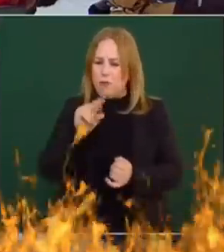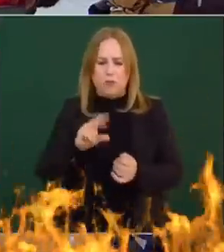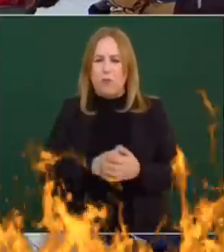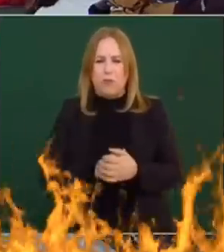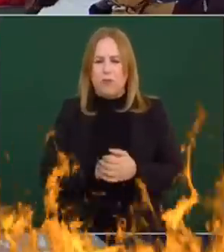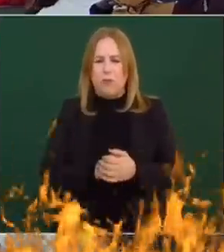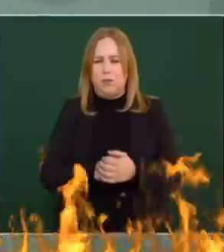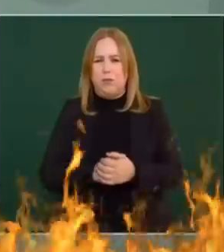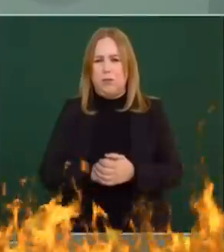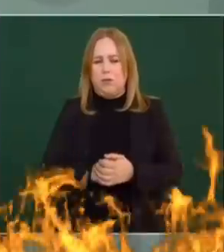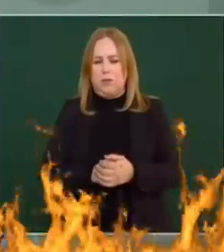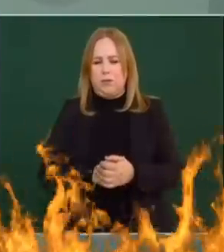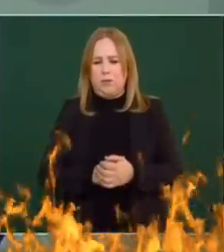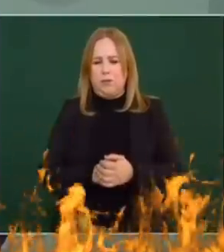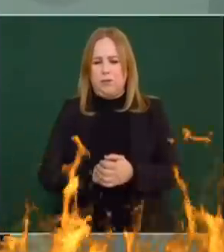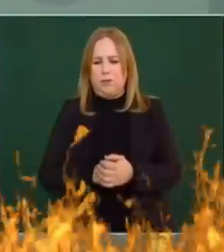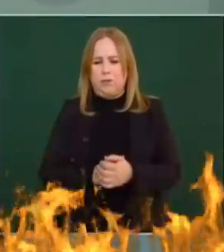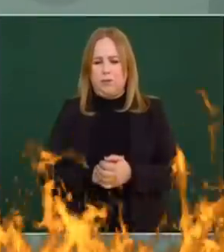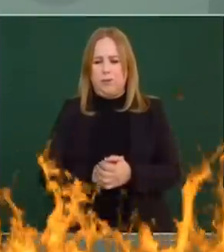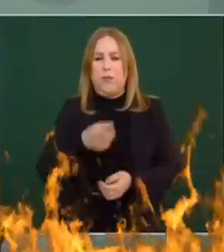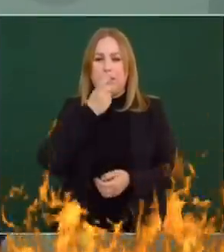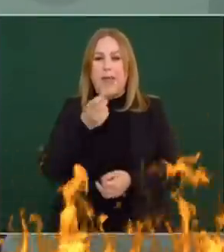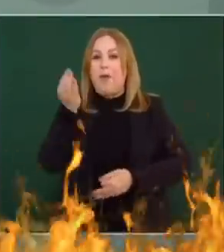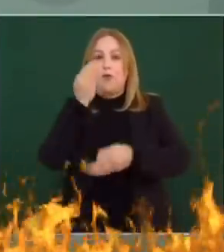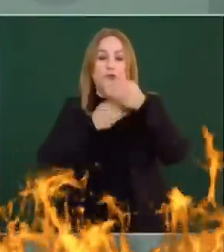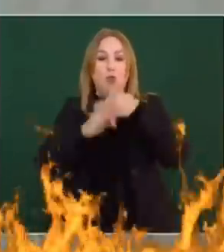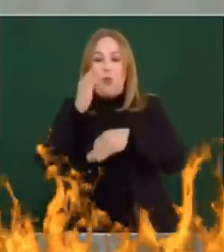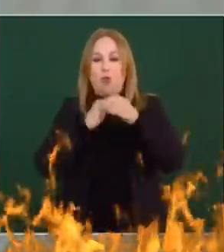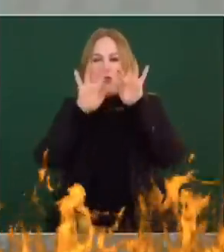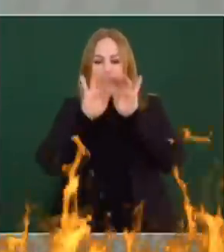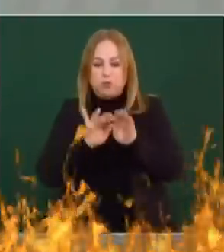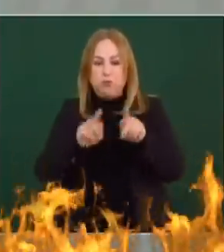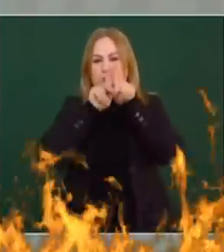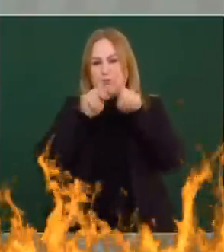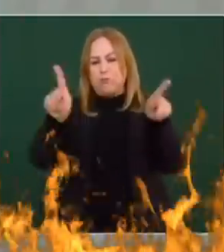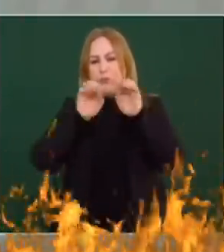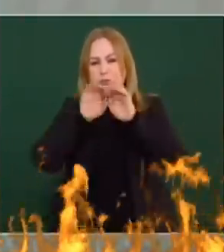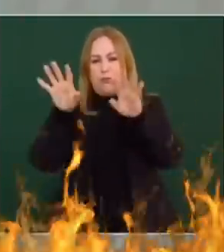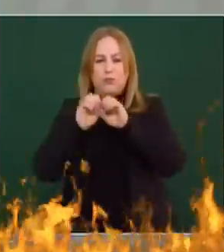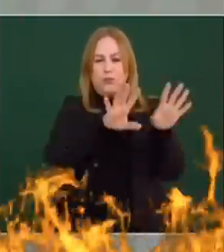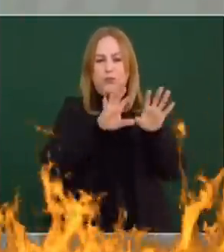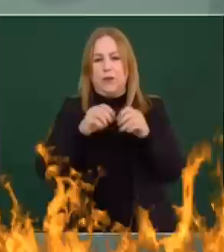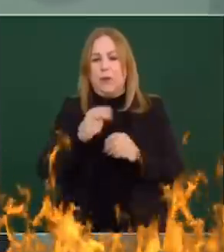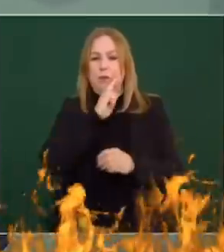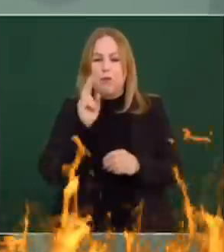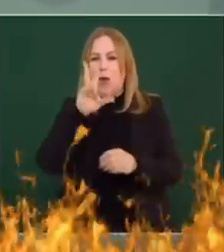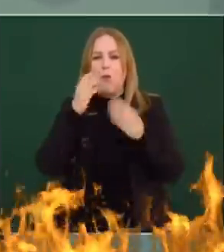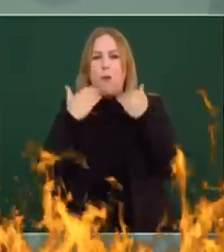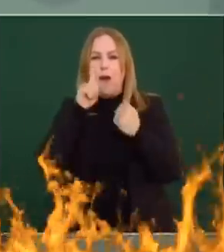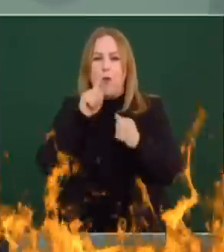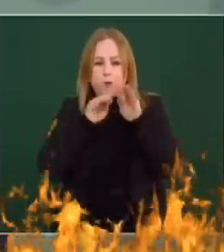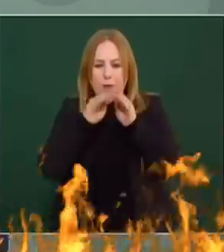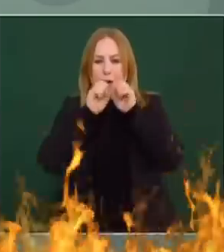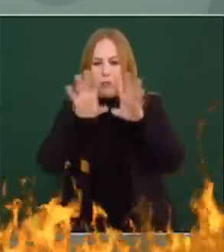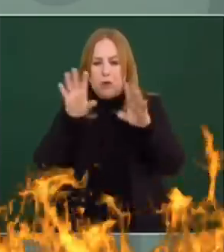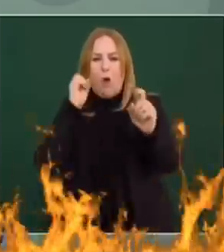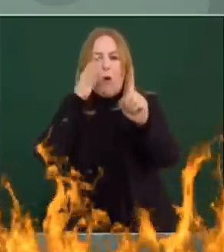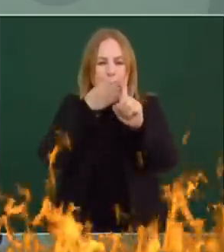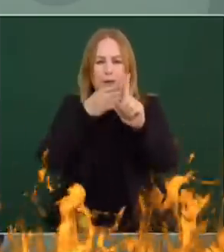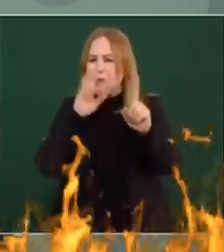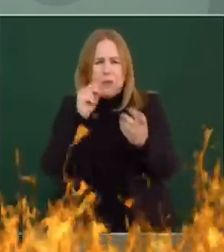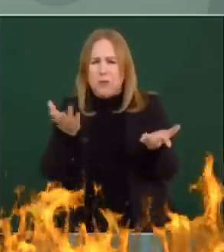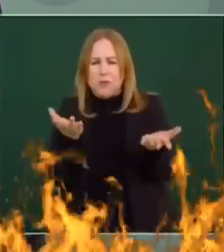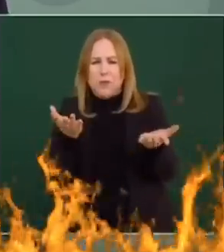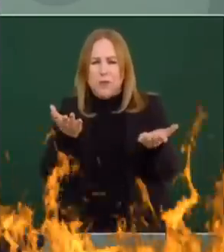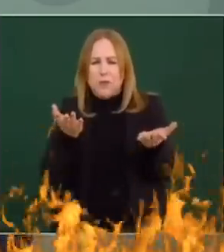Son tan objetivos de que todos los articulistas, no hay uno, un articulista, objetivo. Ya no